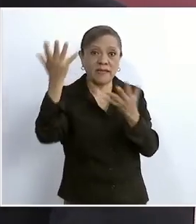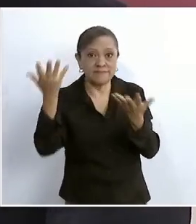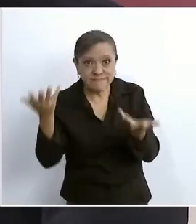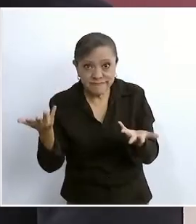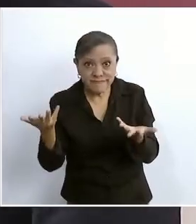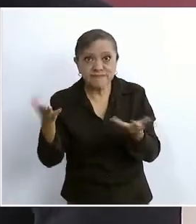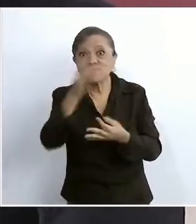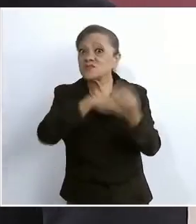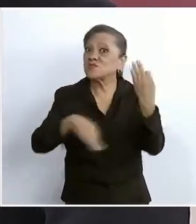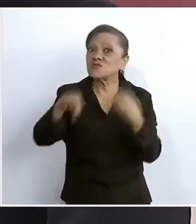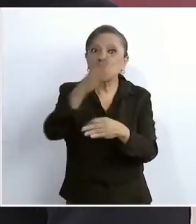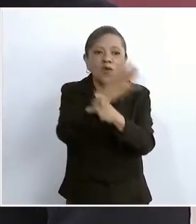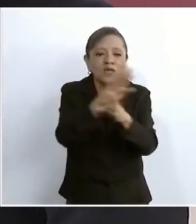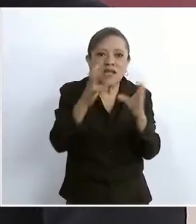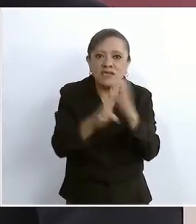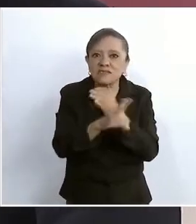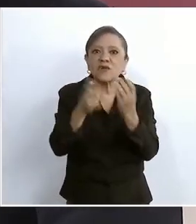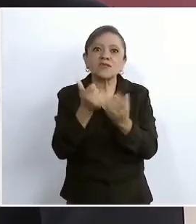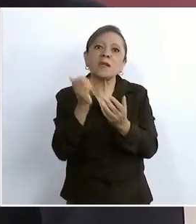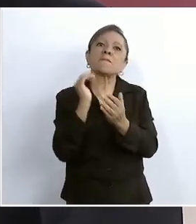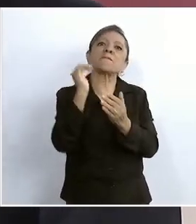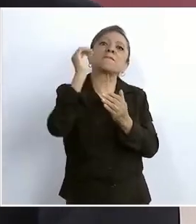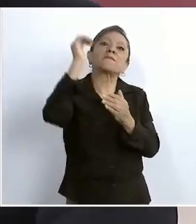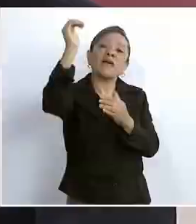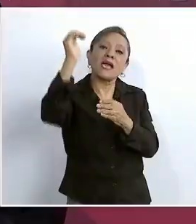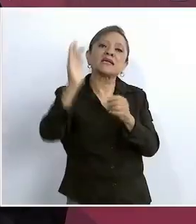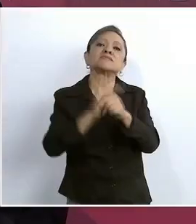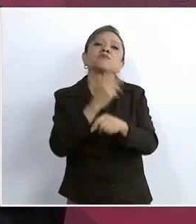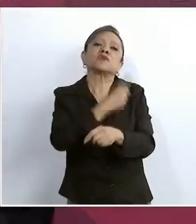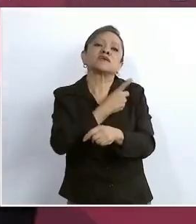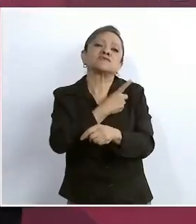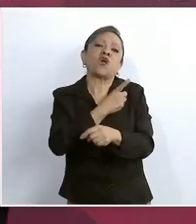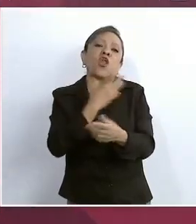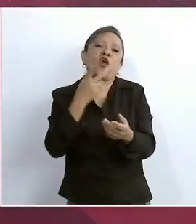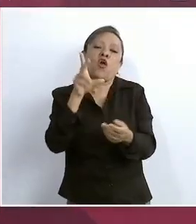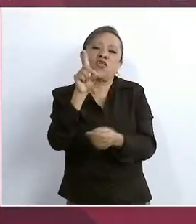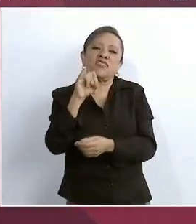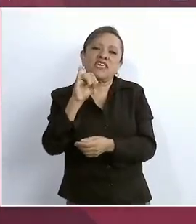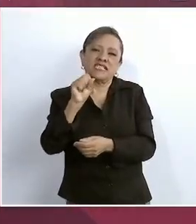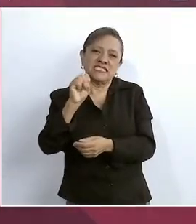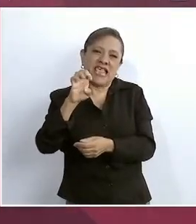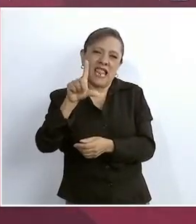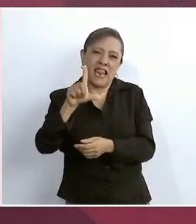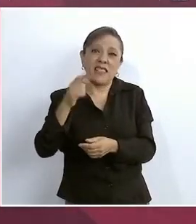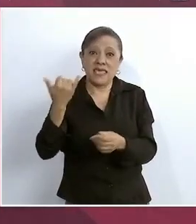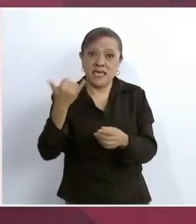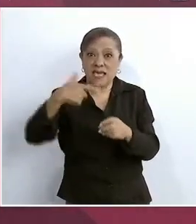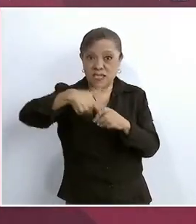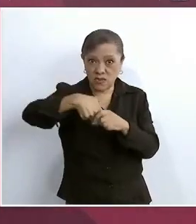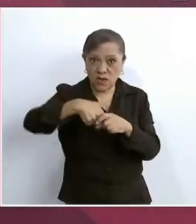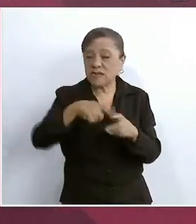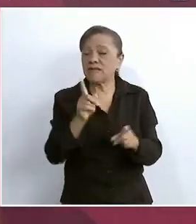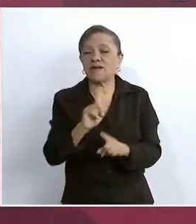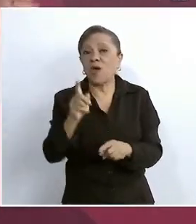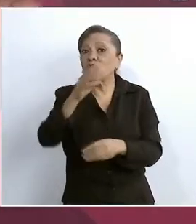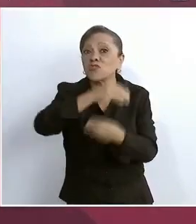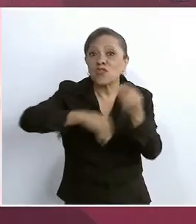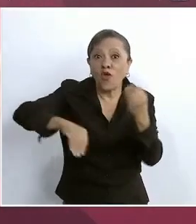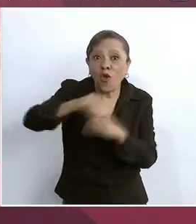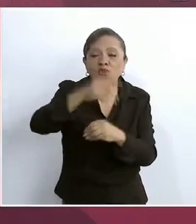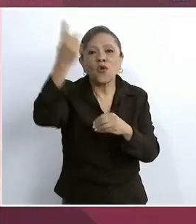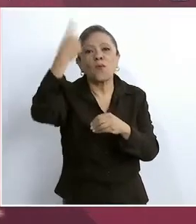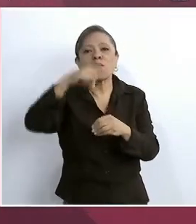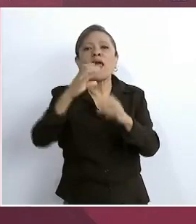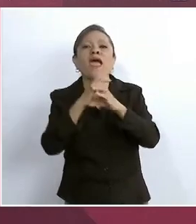diésel, es lo que se utiliza para transportar las mercancías, los alimentos. Entonces, eso